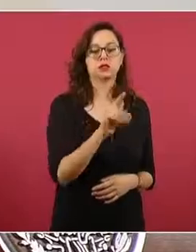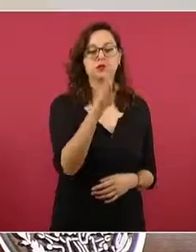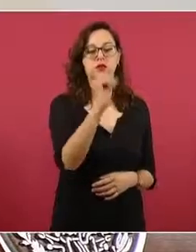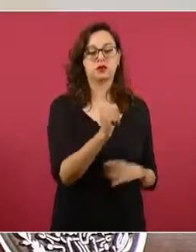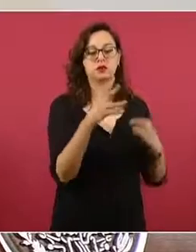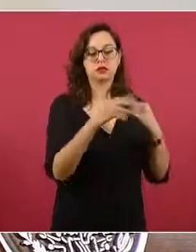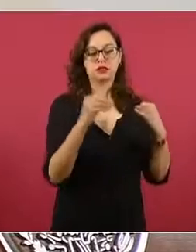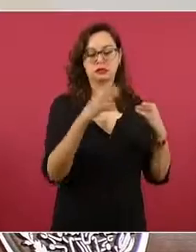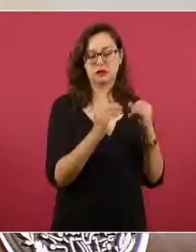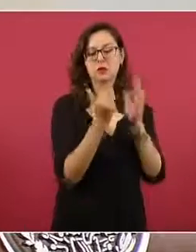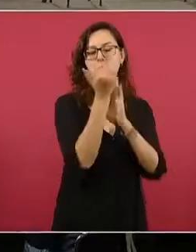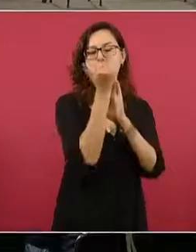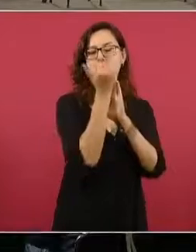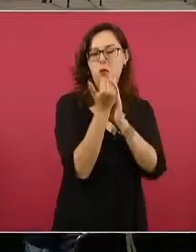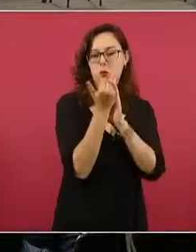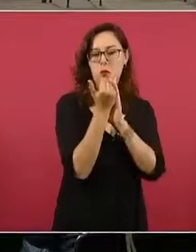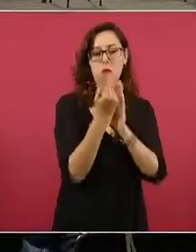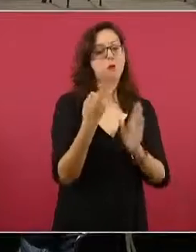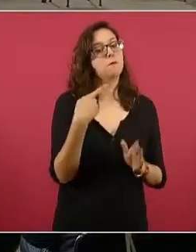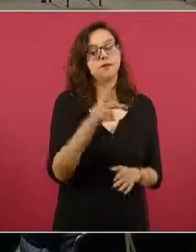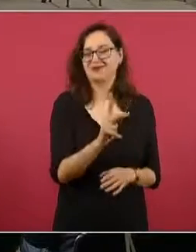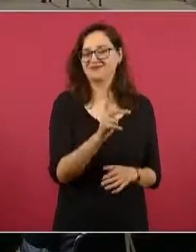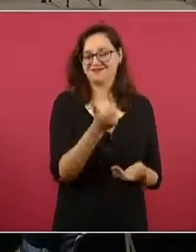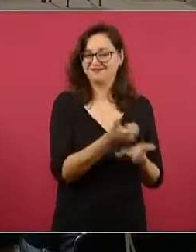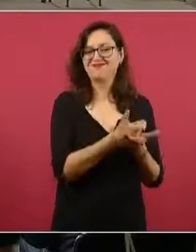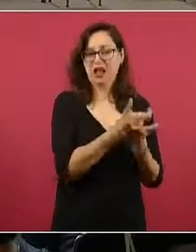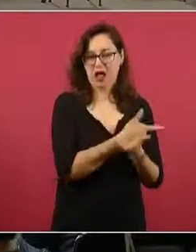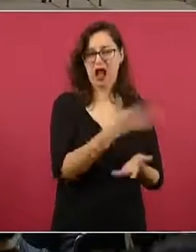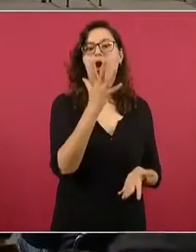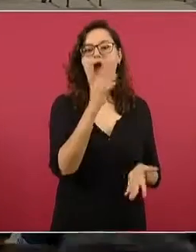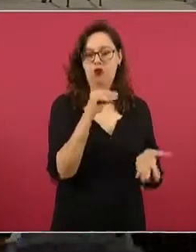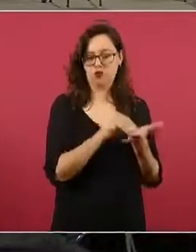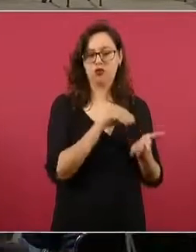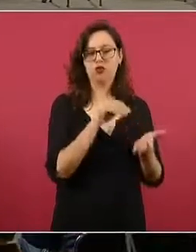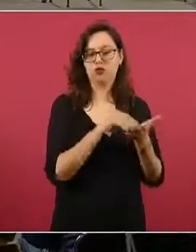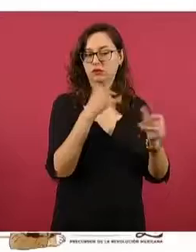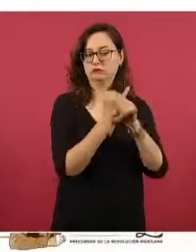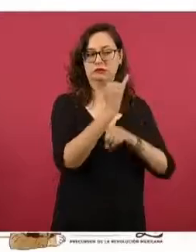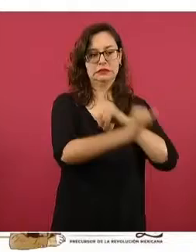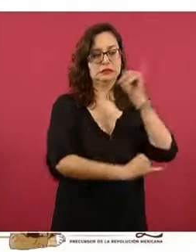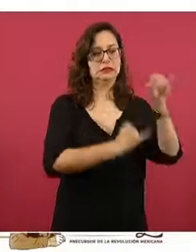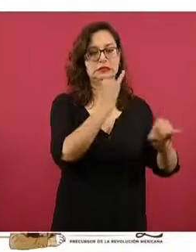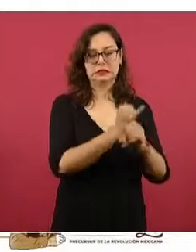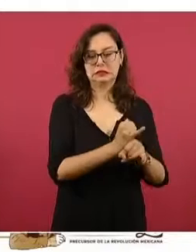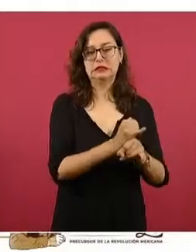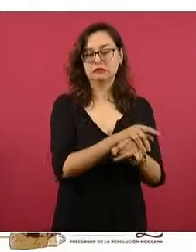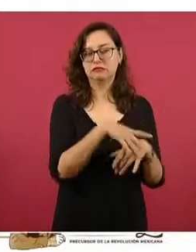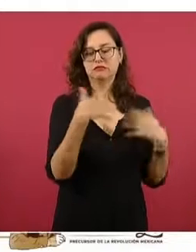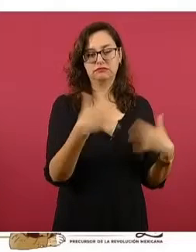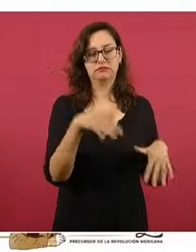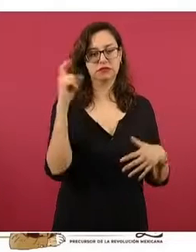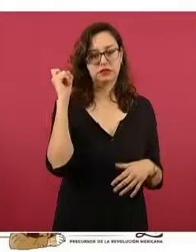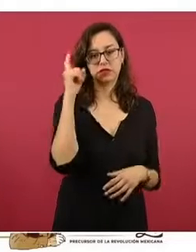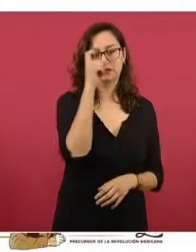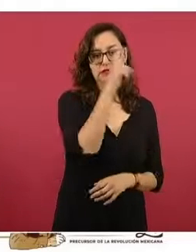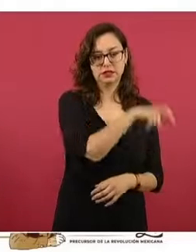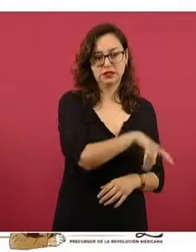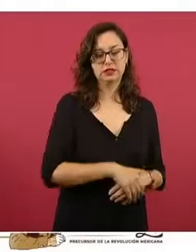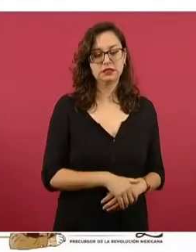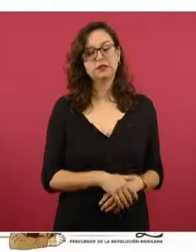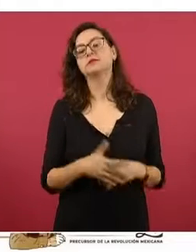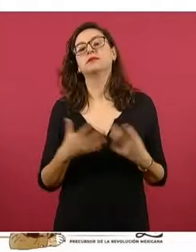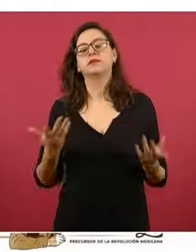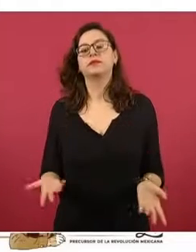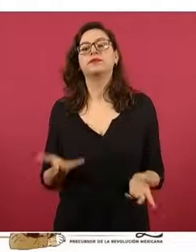un poco, pero continúa muy presionado el mercado internacional de los derivados del petróleo, el mismo petróleo, 21.98